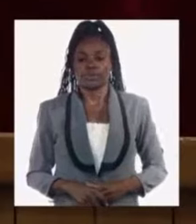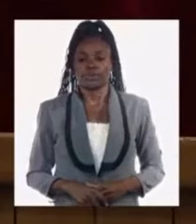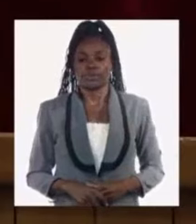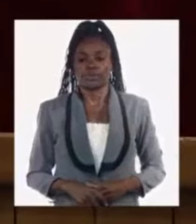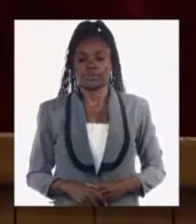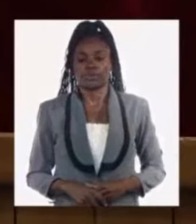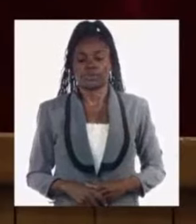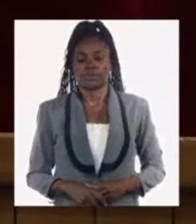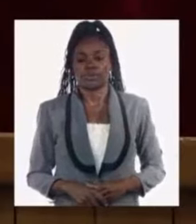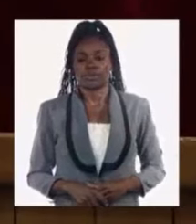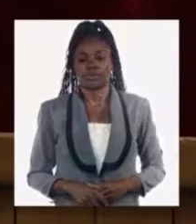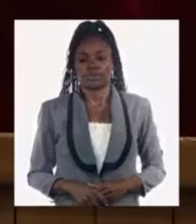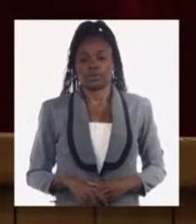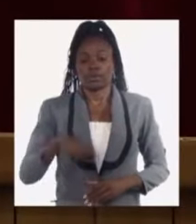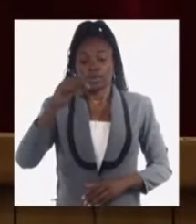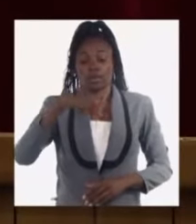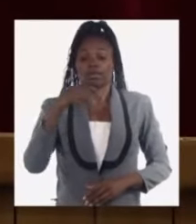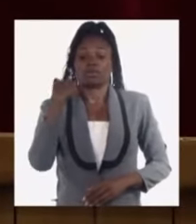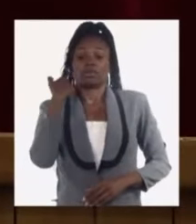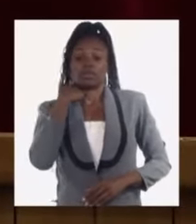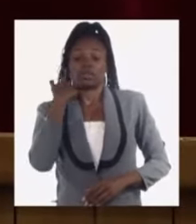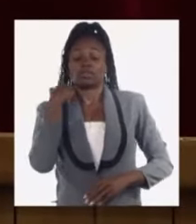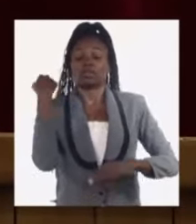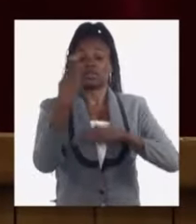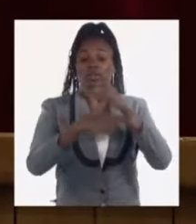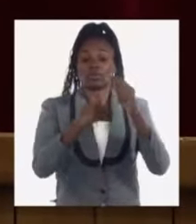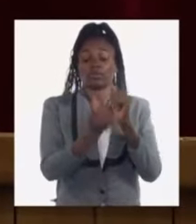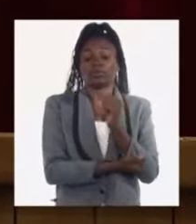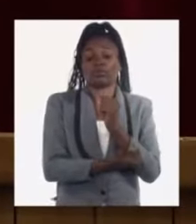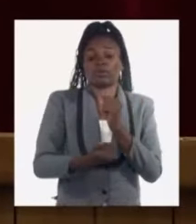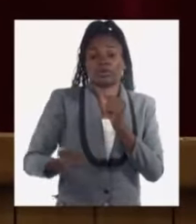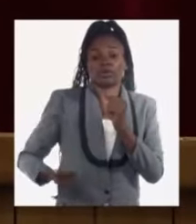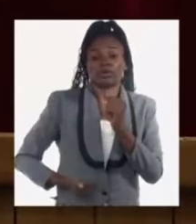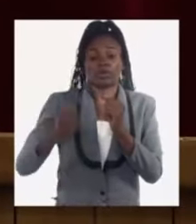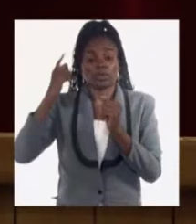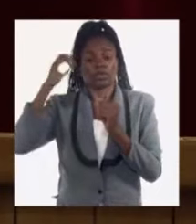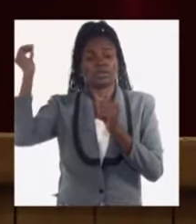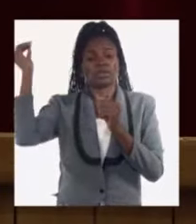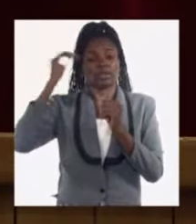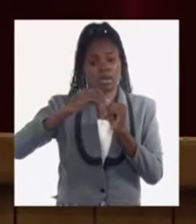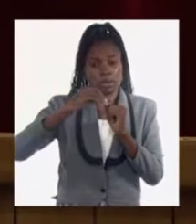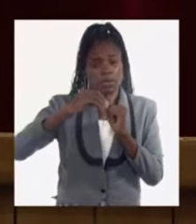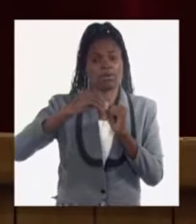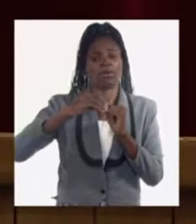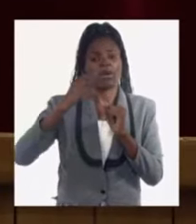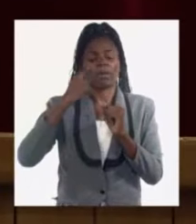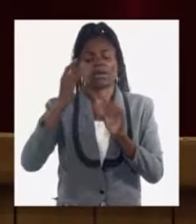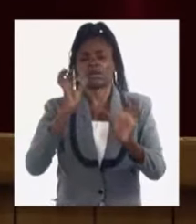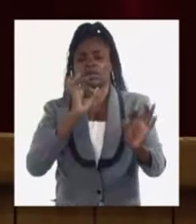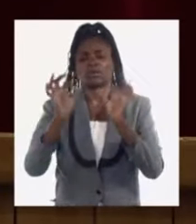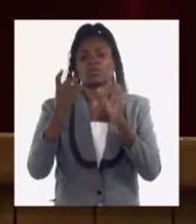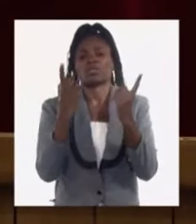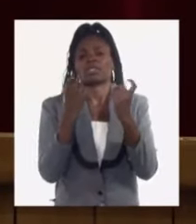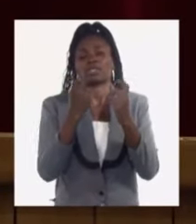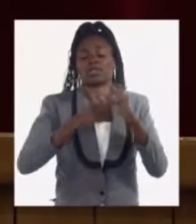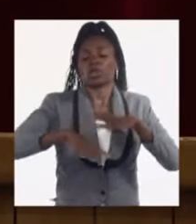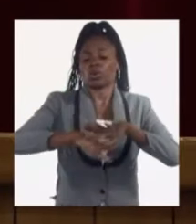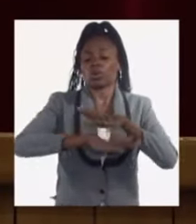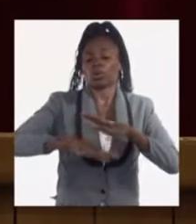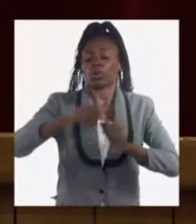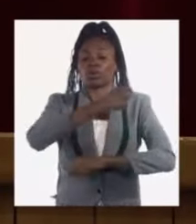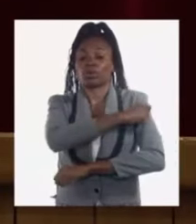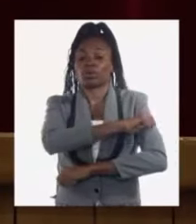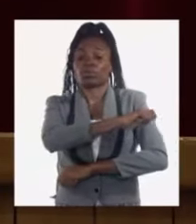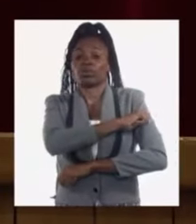En este año se ha hecho un esfuerzo, como se conoce, para respaldar necesidades básicas de nuestro pueblo,